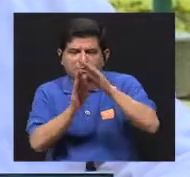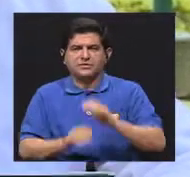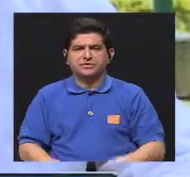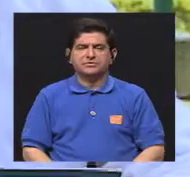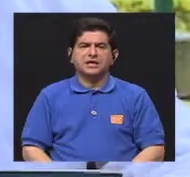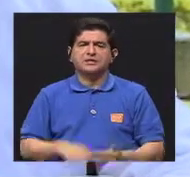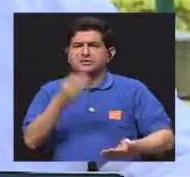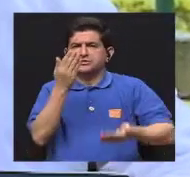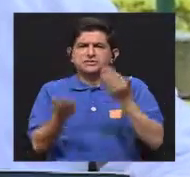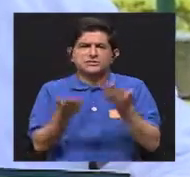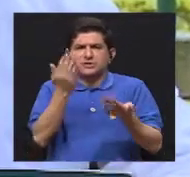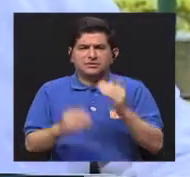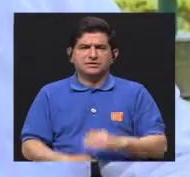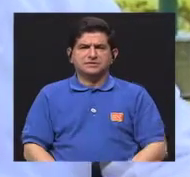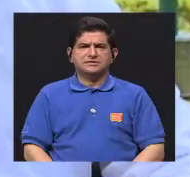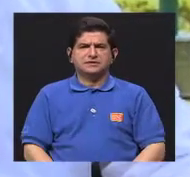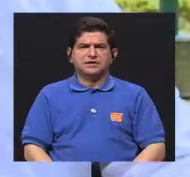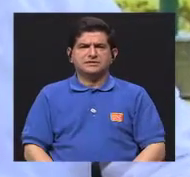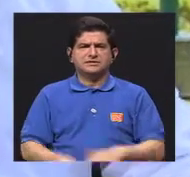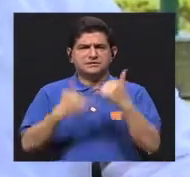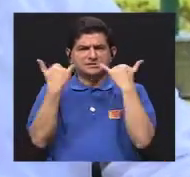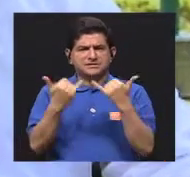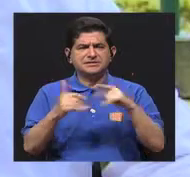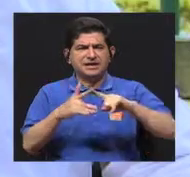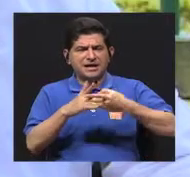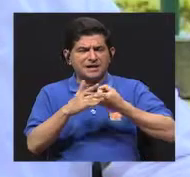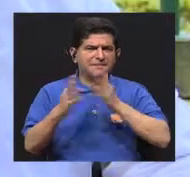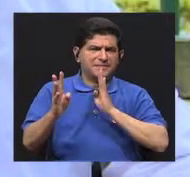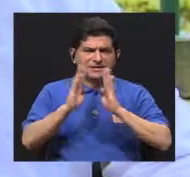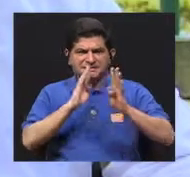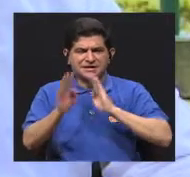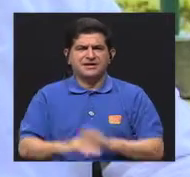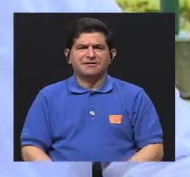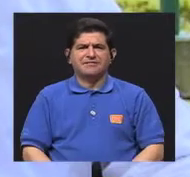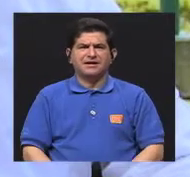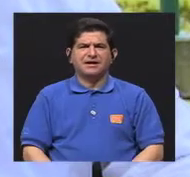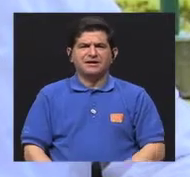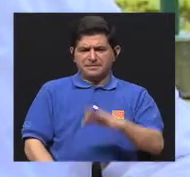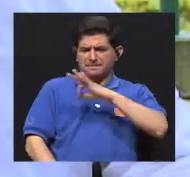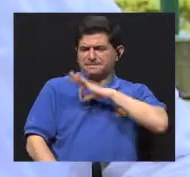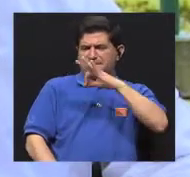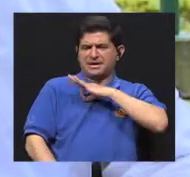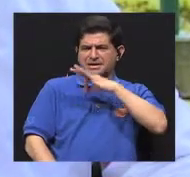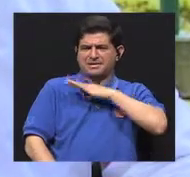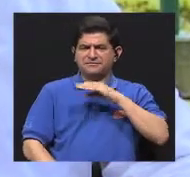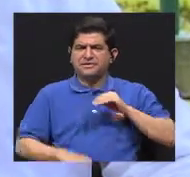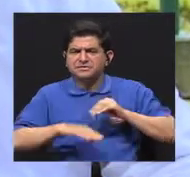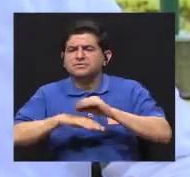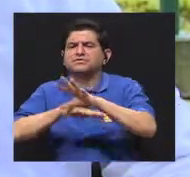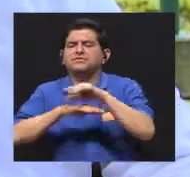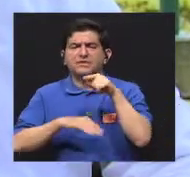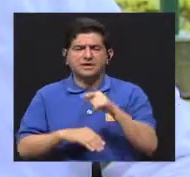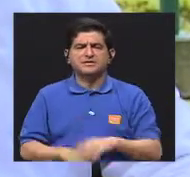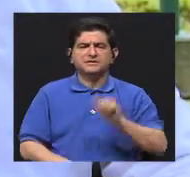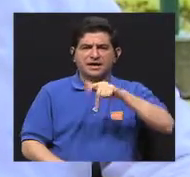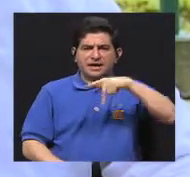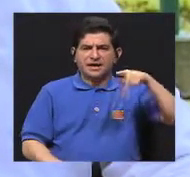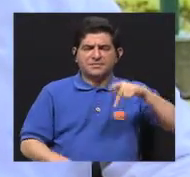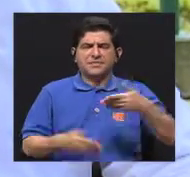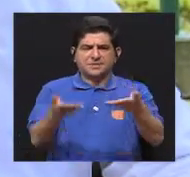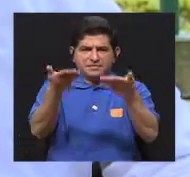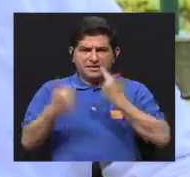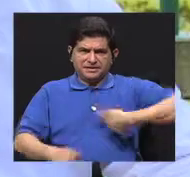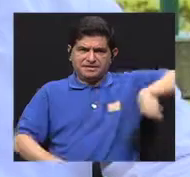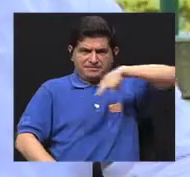es posible poder comenzar a conversar Vamos de los alcances y los beneficios que esta aplicación nos